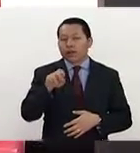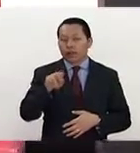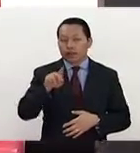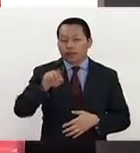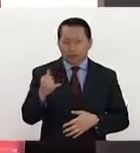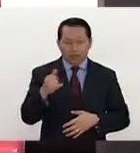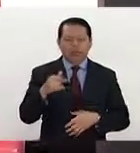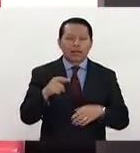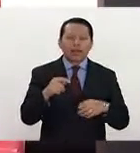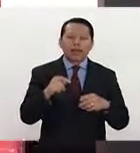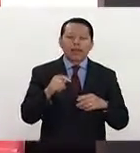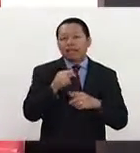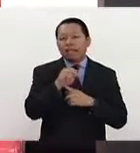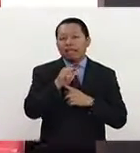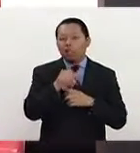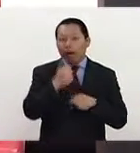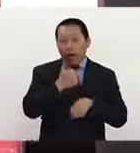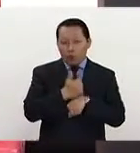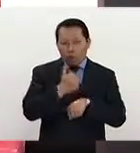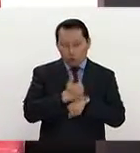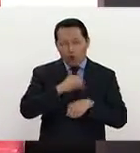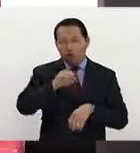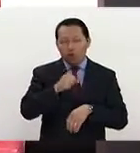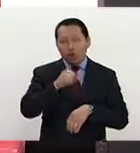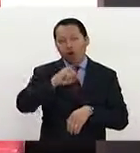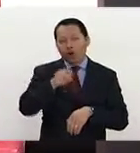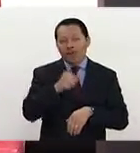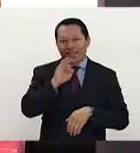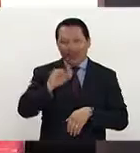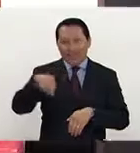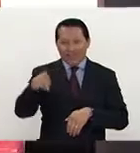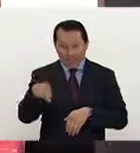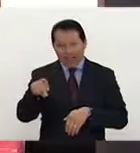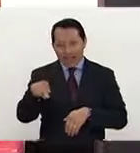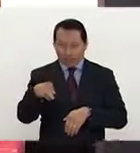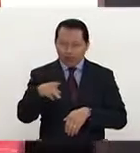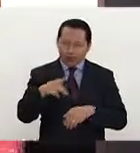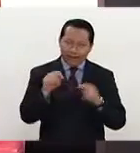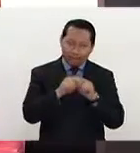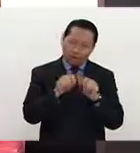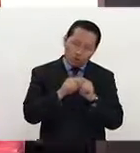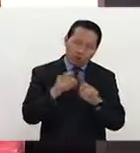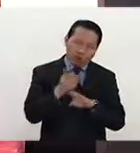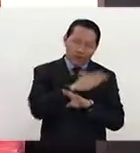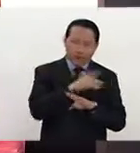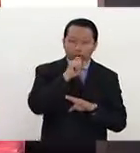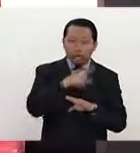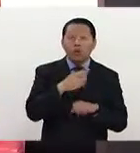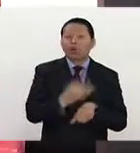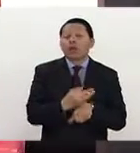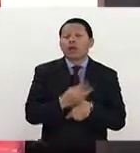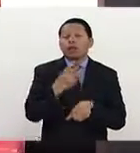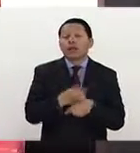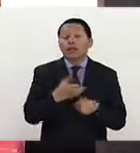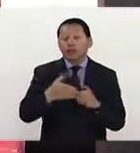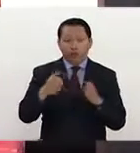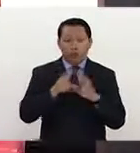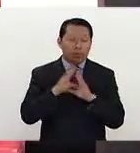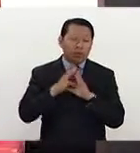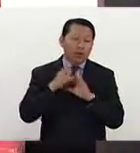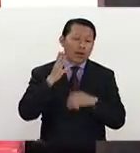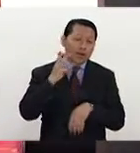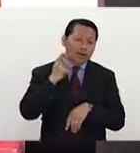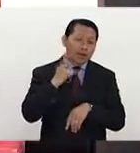bueno, su tío abuelo fue el presidente John F. Kennedy. Él, pues es una figura nueva, su tercer periodo como congresista